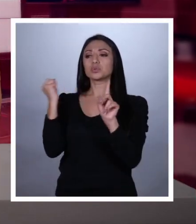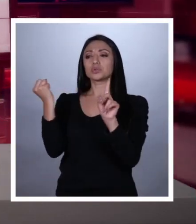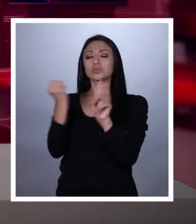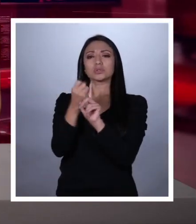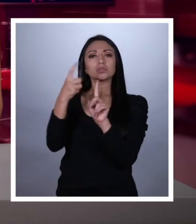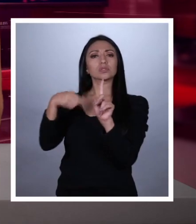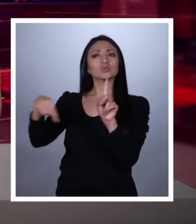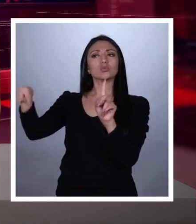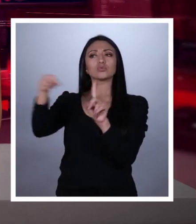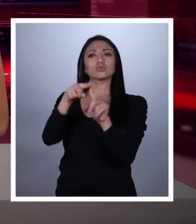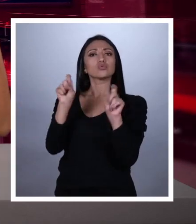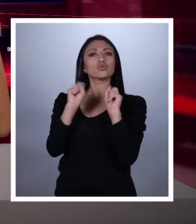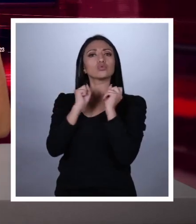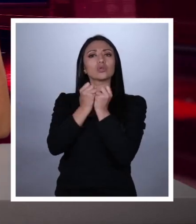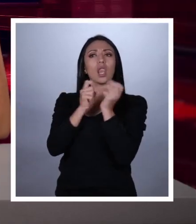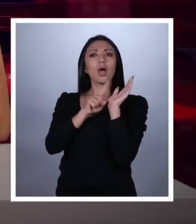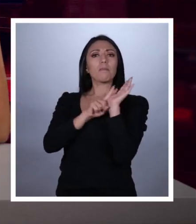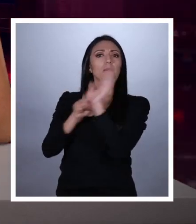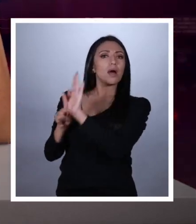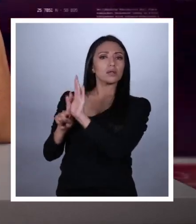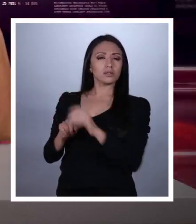situación de exclusión social.